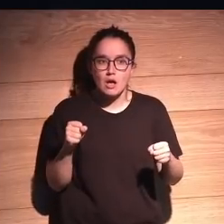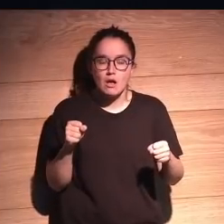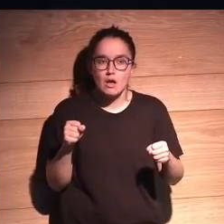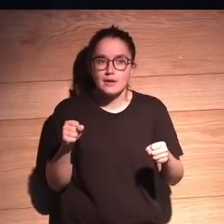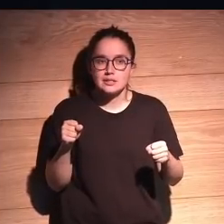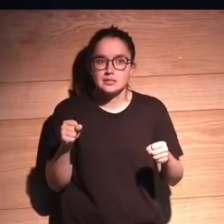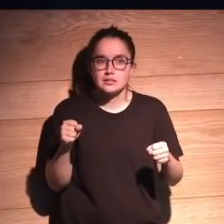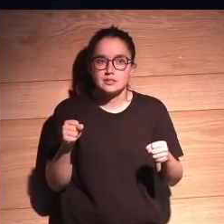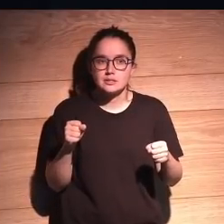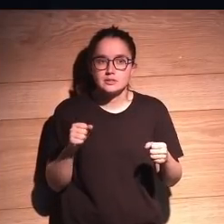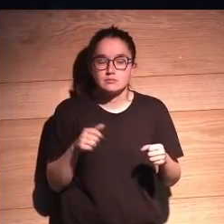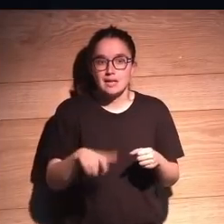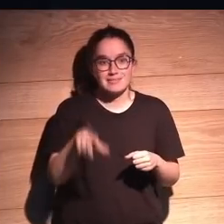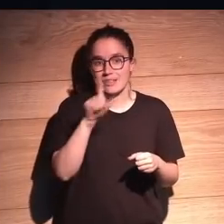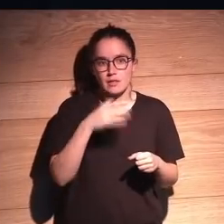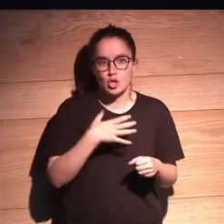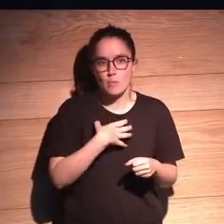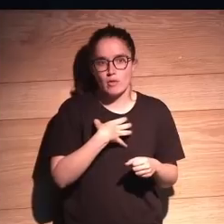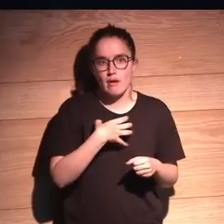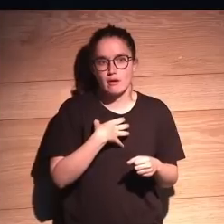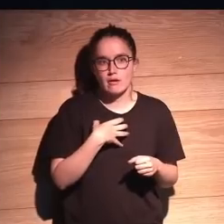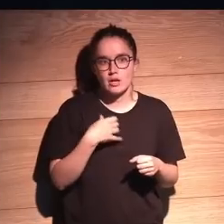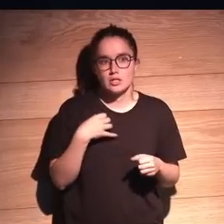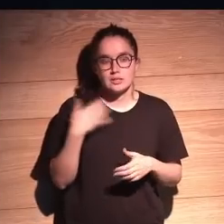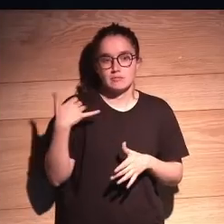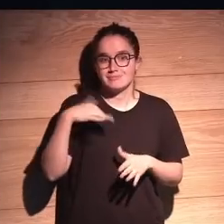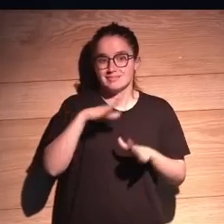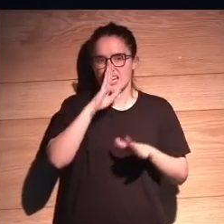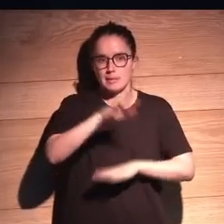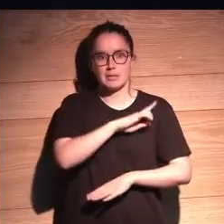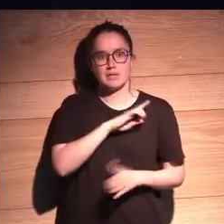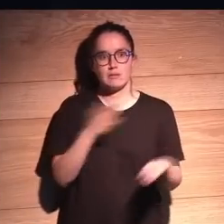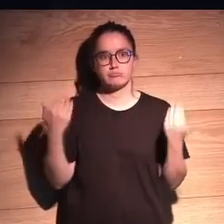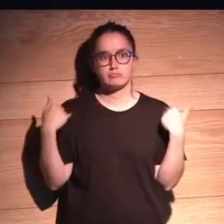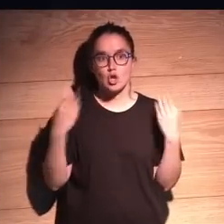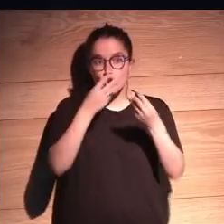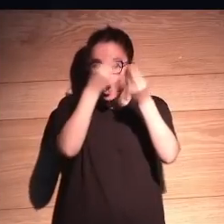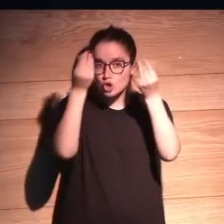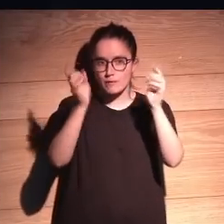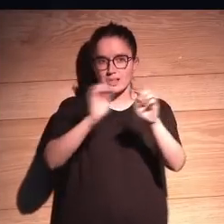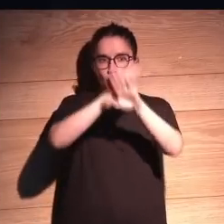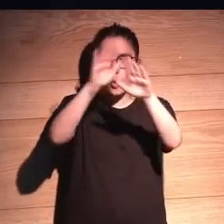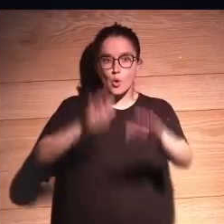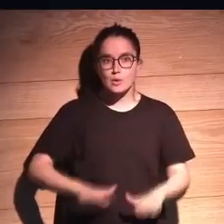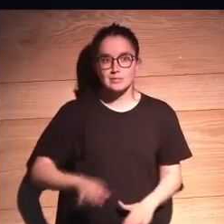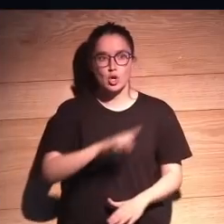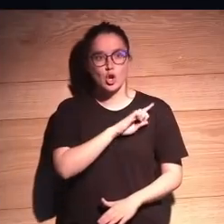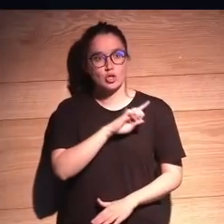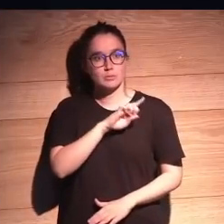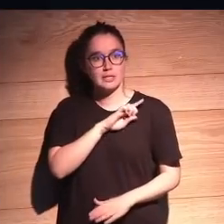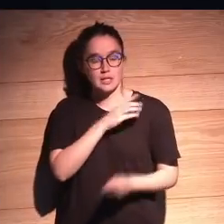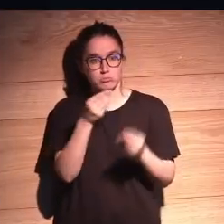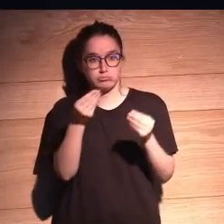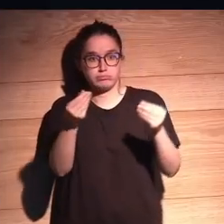la capacidad de decisión, subió a estamentos militares y políticos, y que nadie lo olvide, en última instancia, los militares también